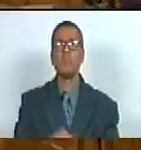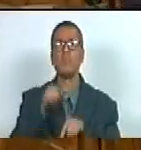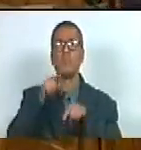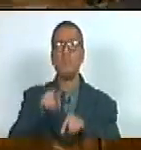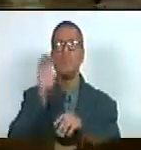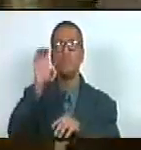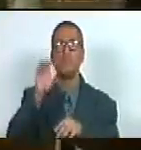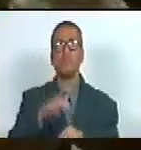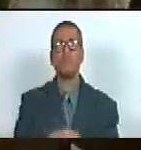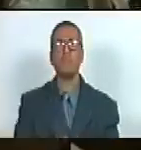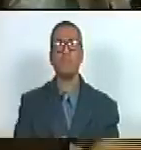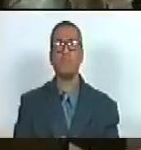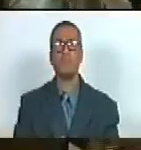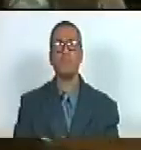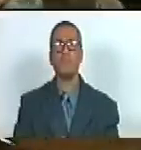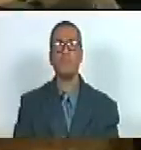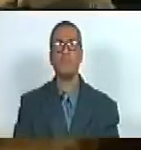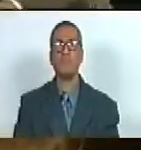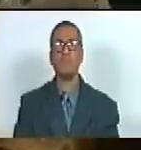este país